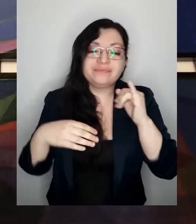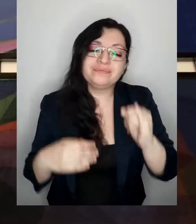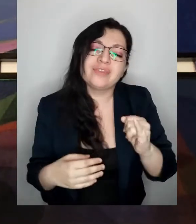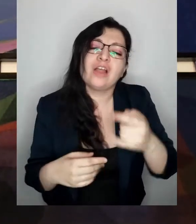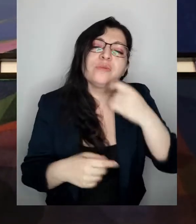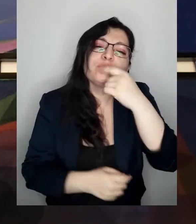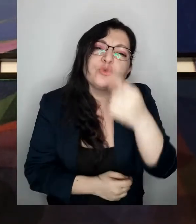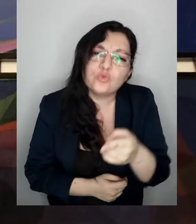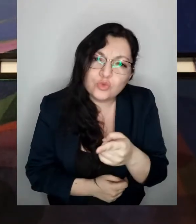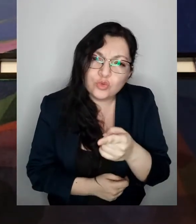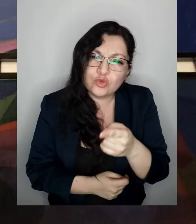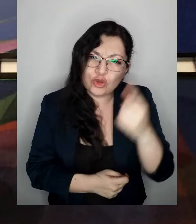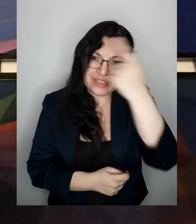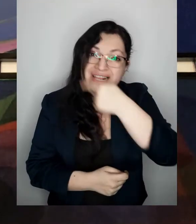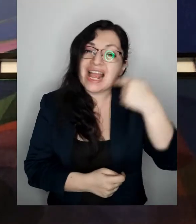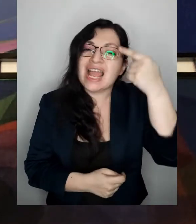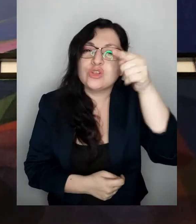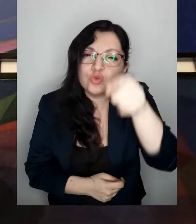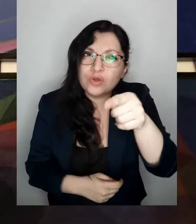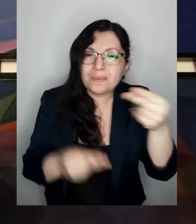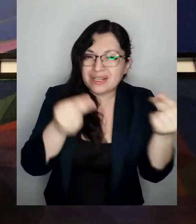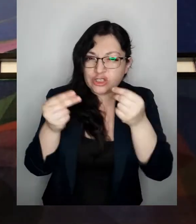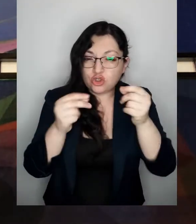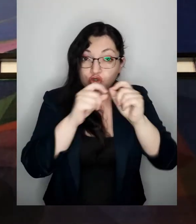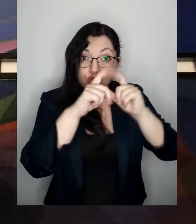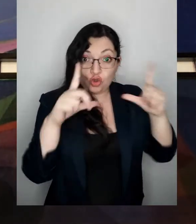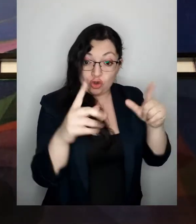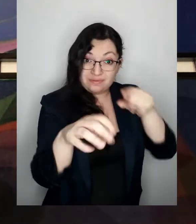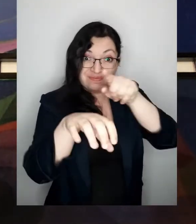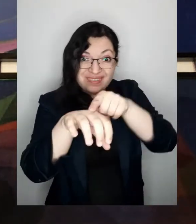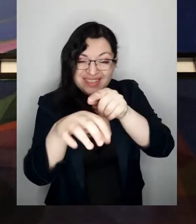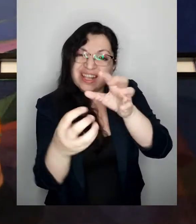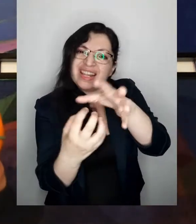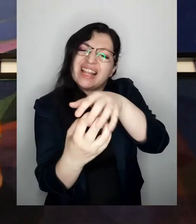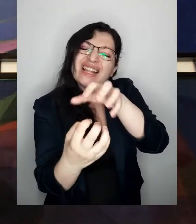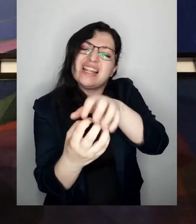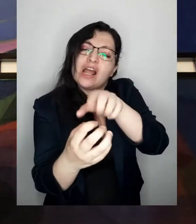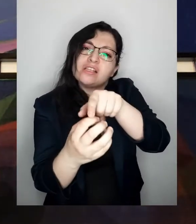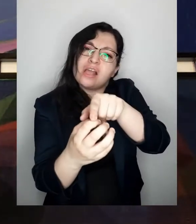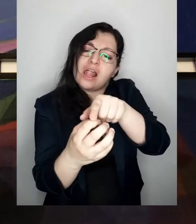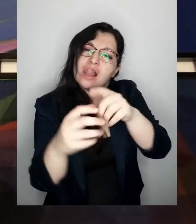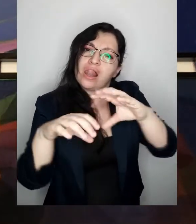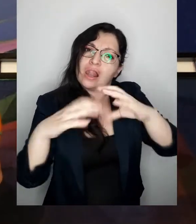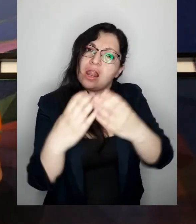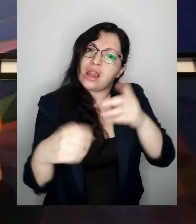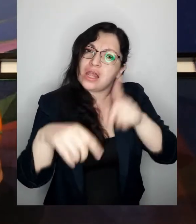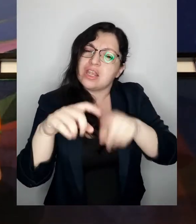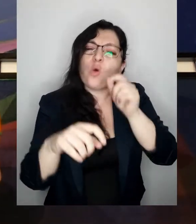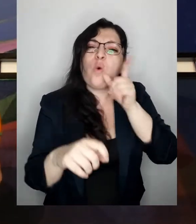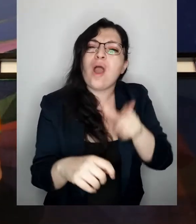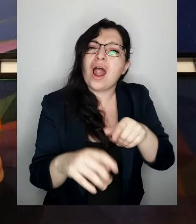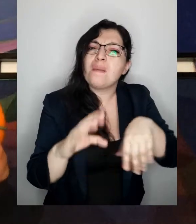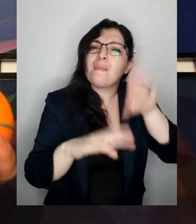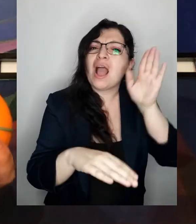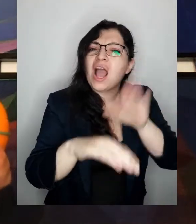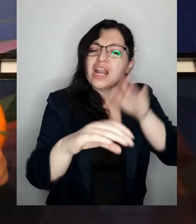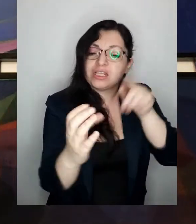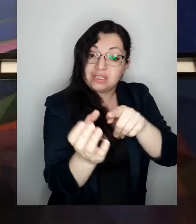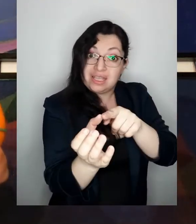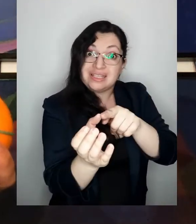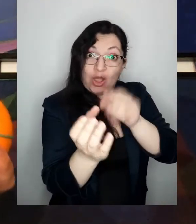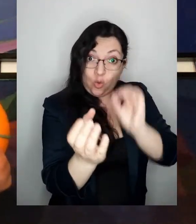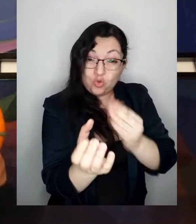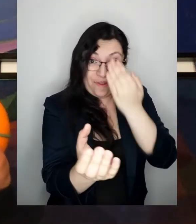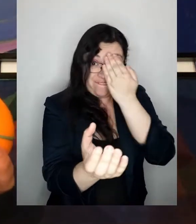es si tu cara fuese el sol si la naranja fuese la tierra ¿qué lado de la tierra estaría más caliente? el que está